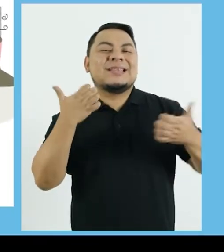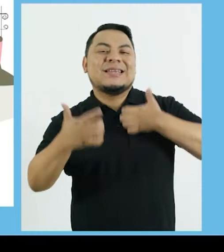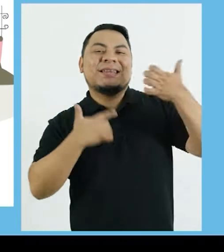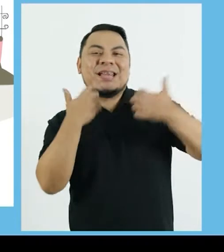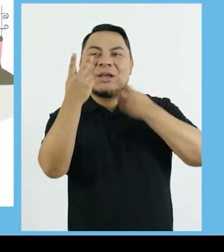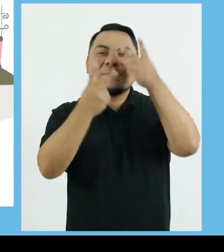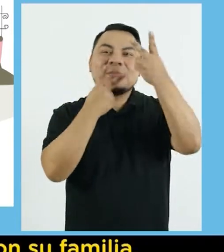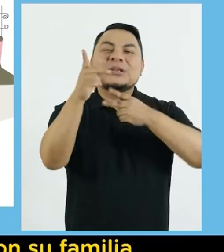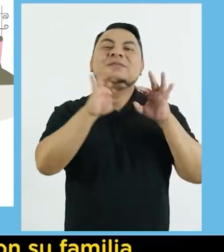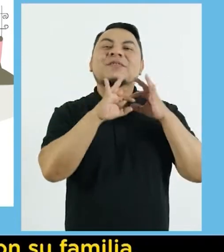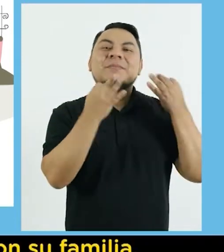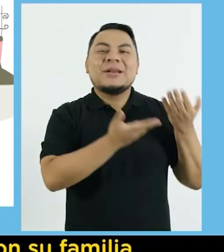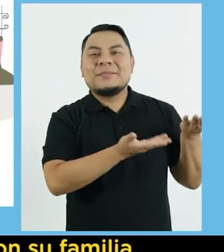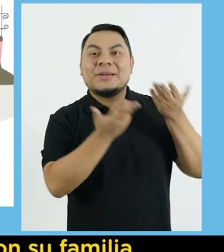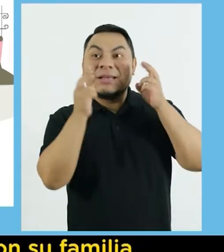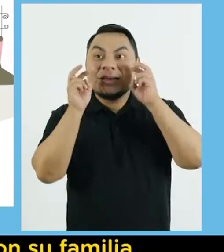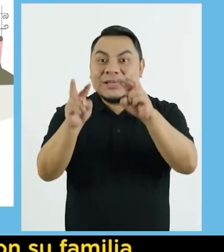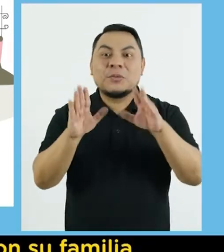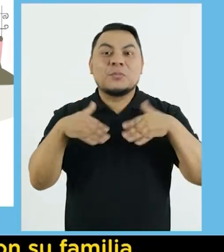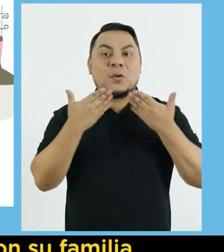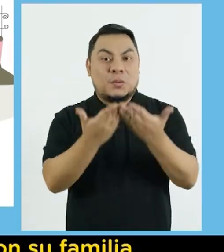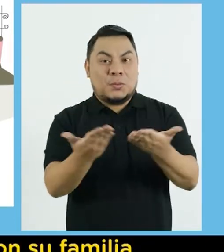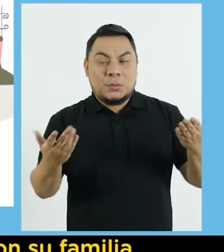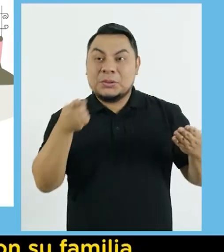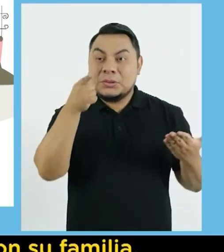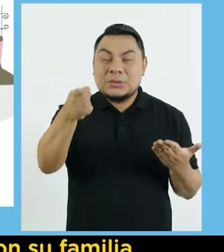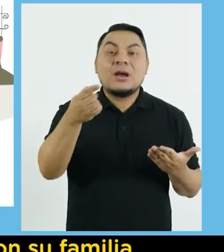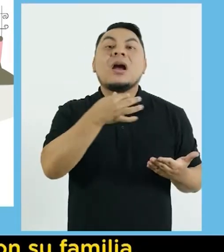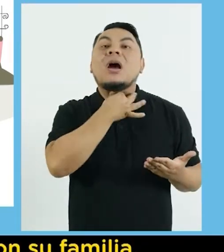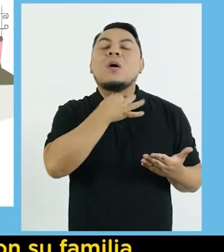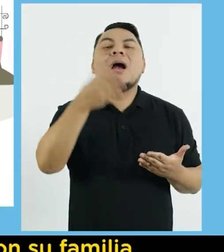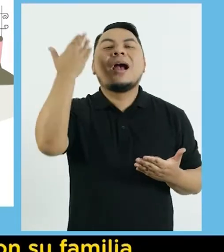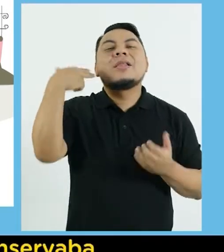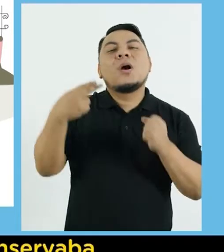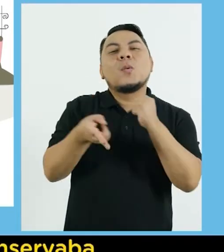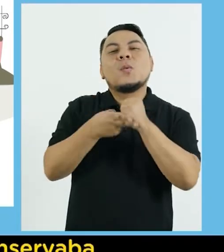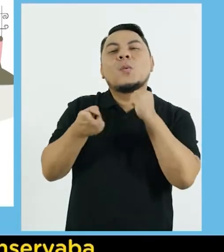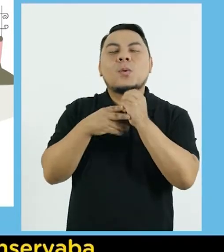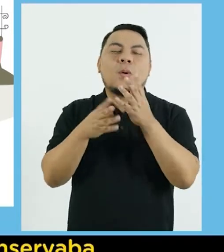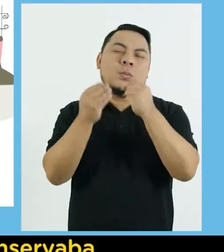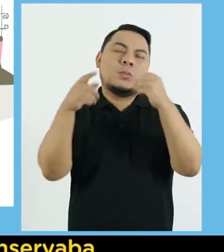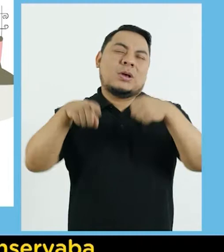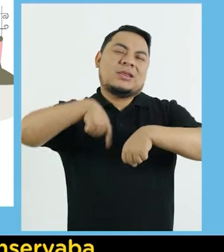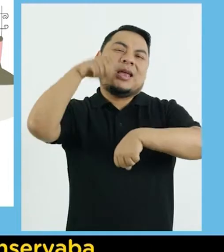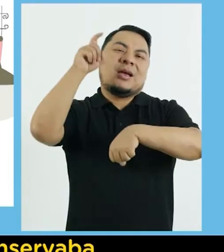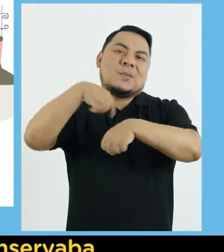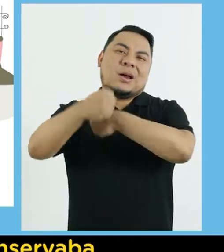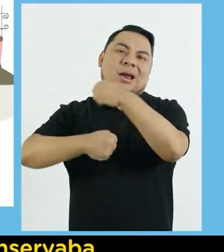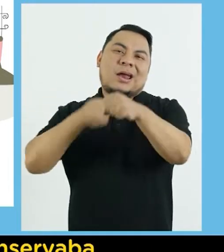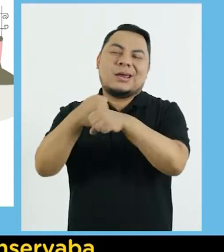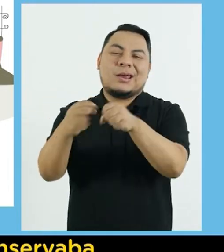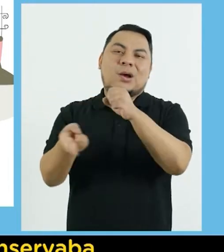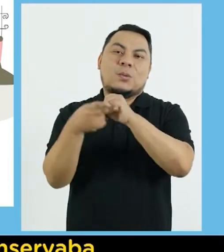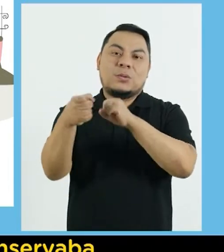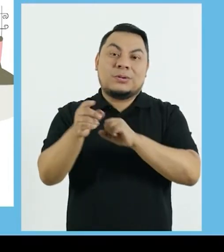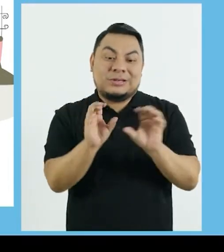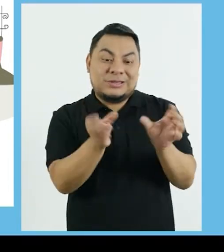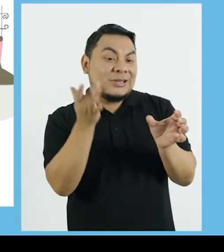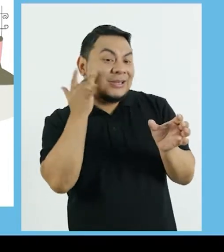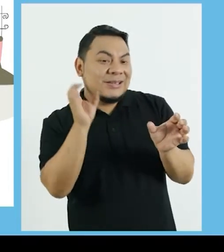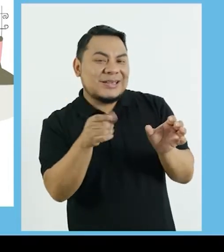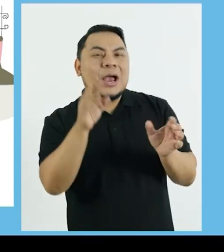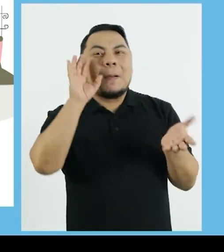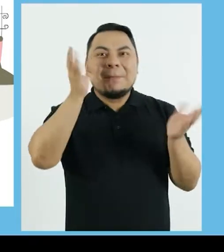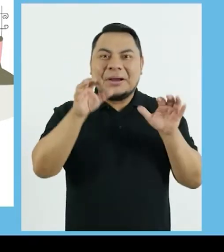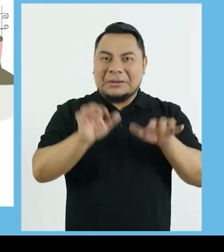viaje A David le emocionaba la idea de visitarla con su familia Pues podía ver objetos que la abuela conservaba